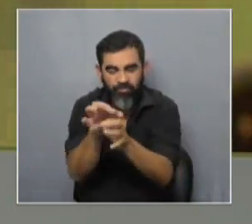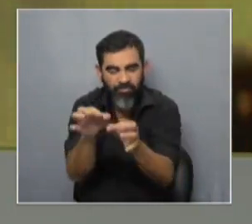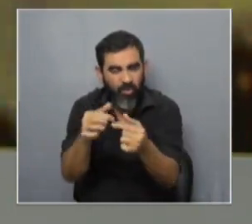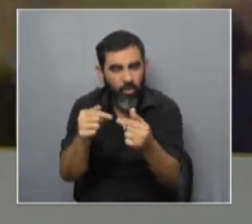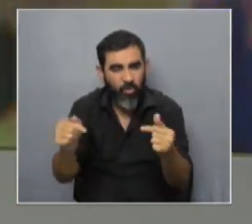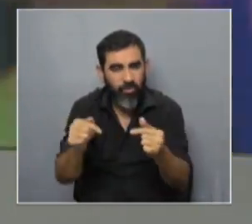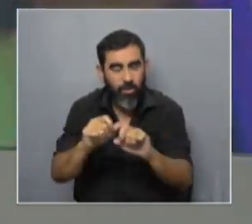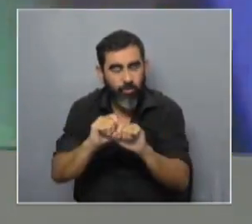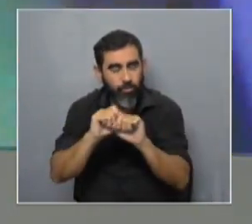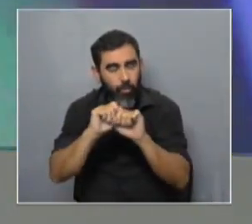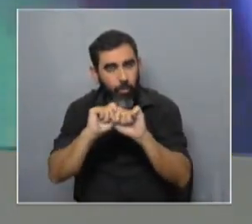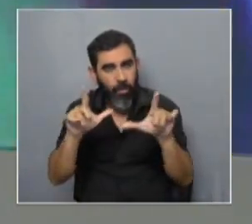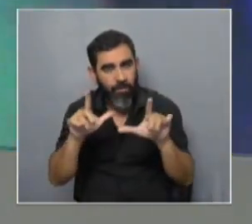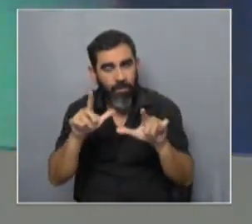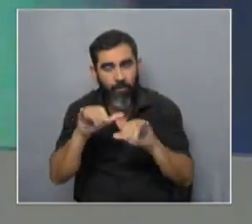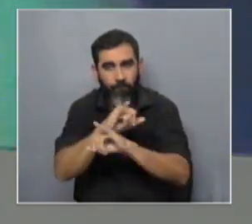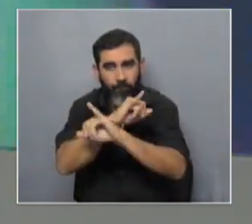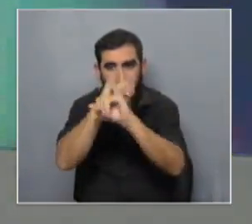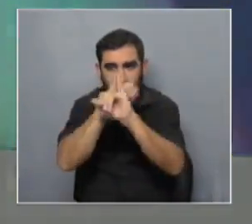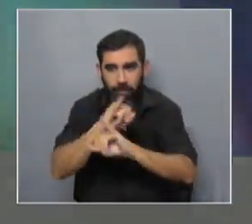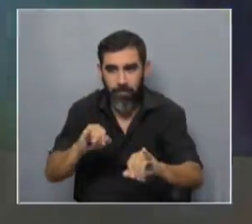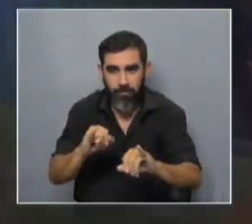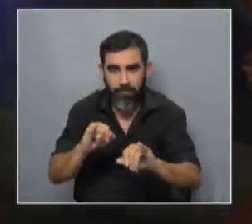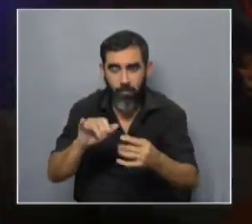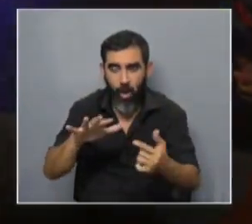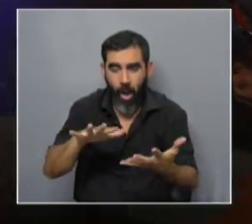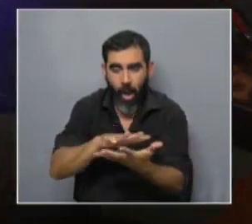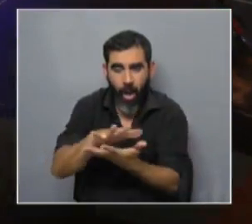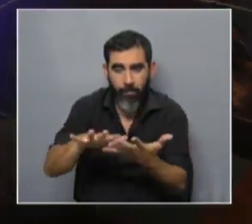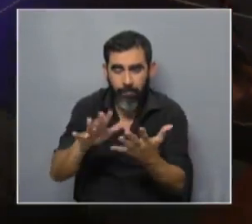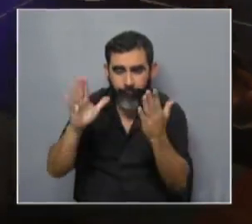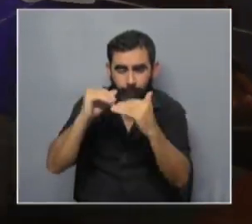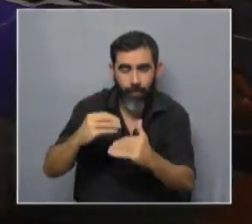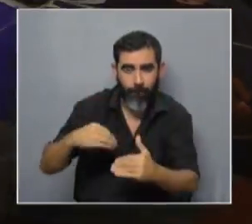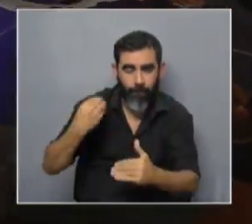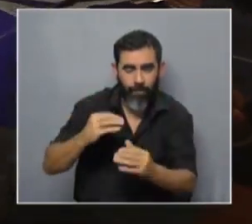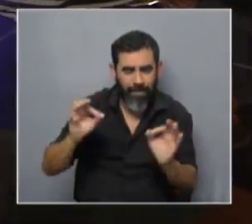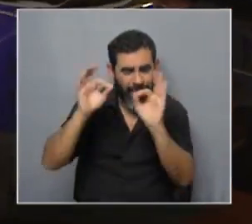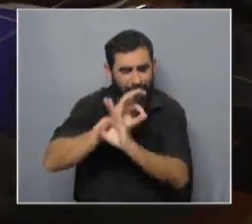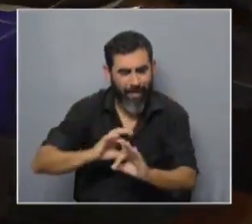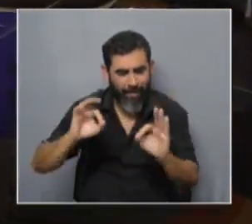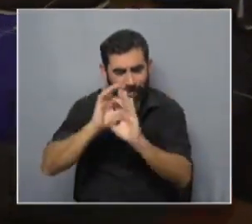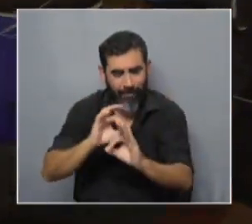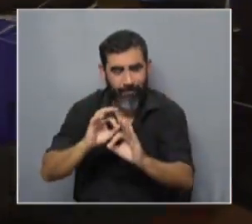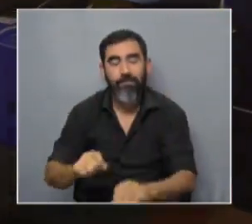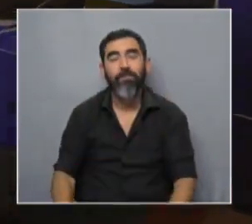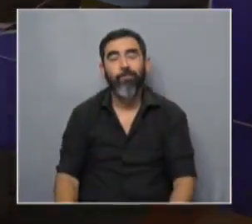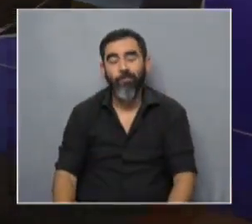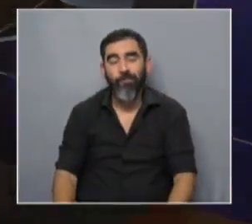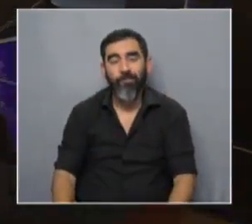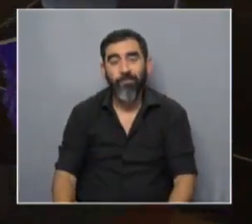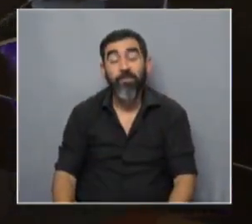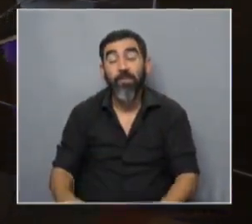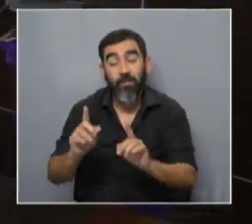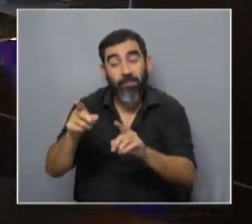sorprendentemente son felices incluso en ambientes en los que no puede sobrevivir casi ningún ser vivo. Y estos son